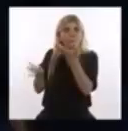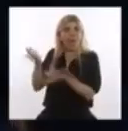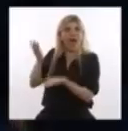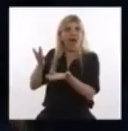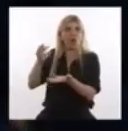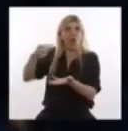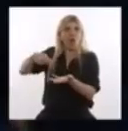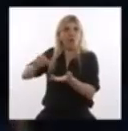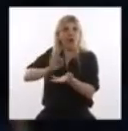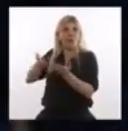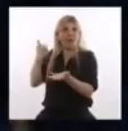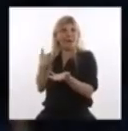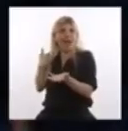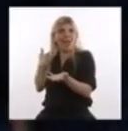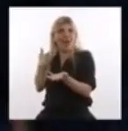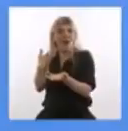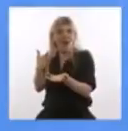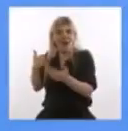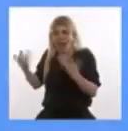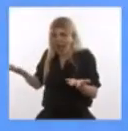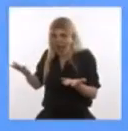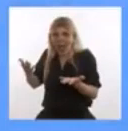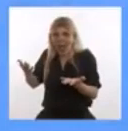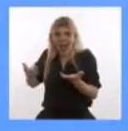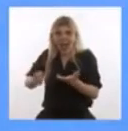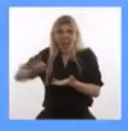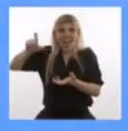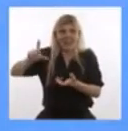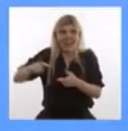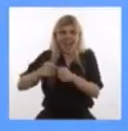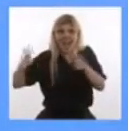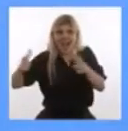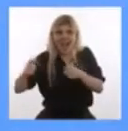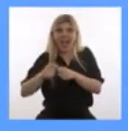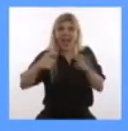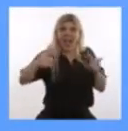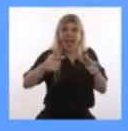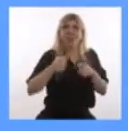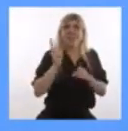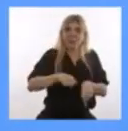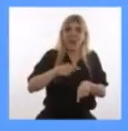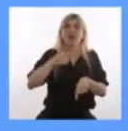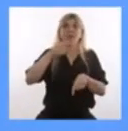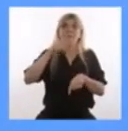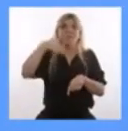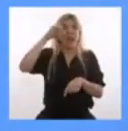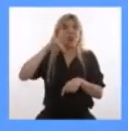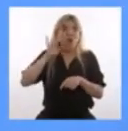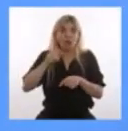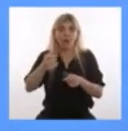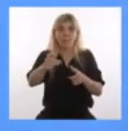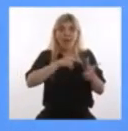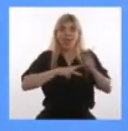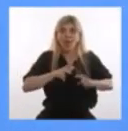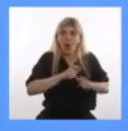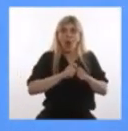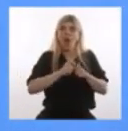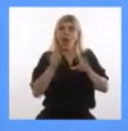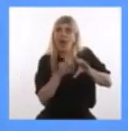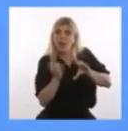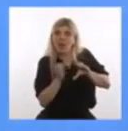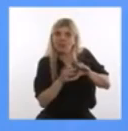Y ahí la veo a Mercedes Marcó del Ponte. Llevamos tres meses consecutivos donde la recaudación